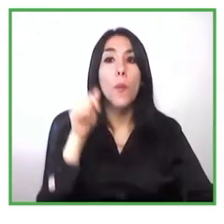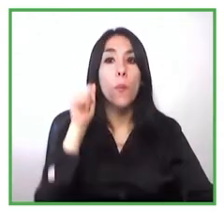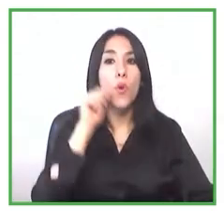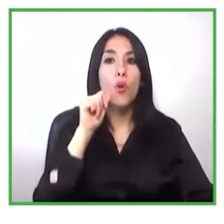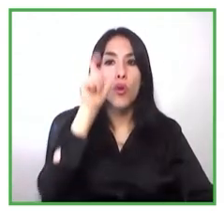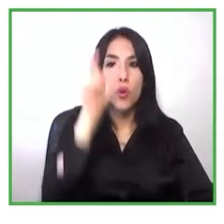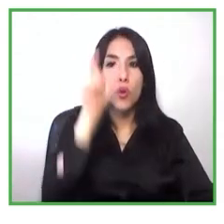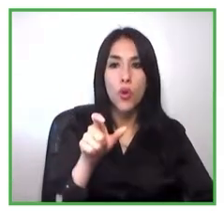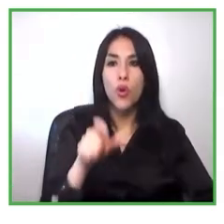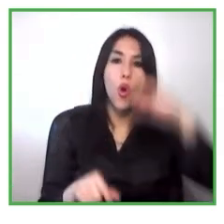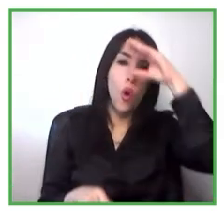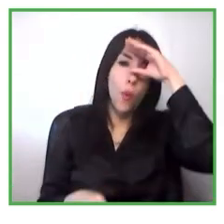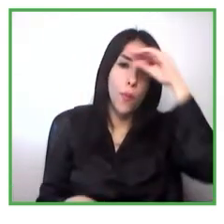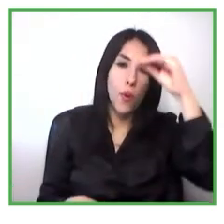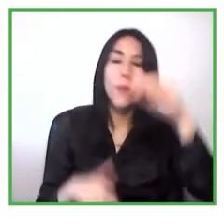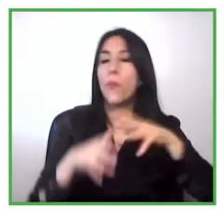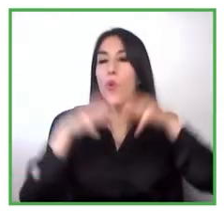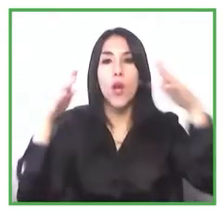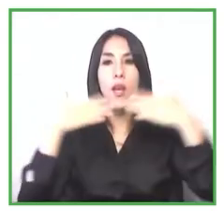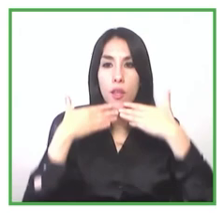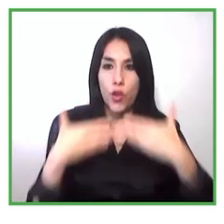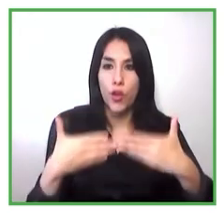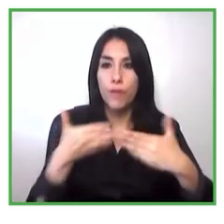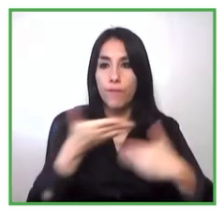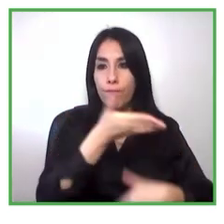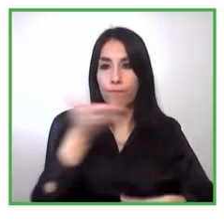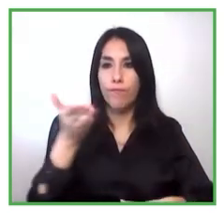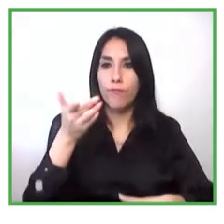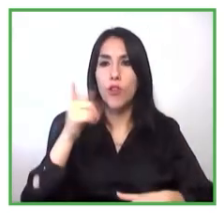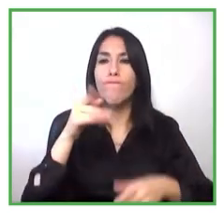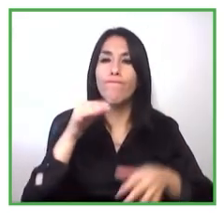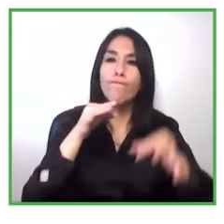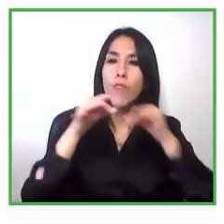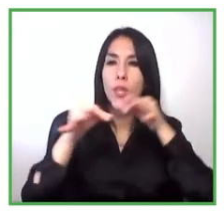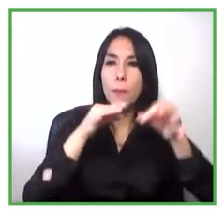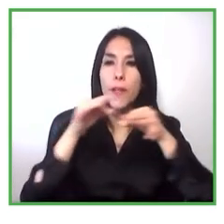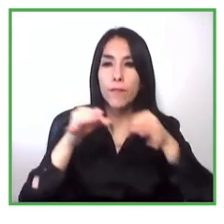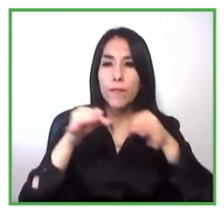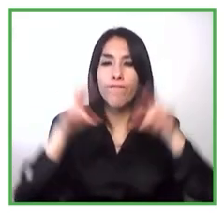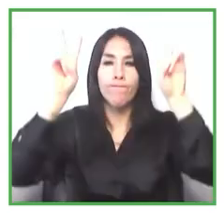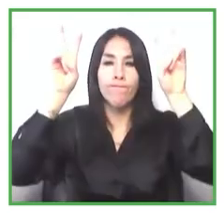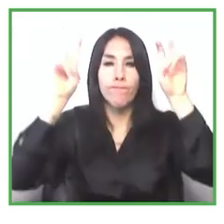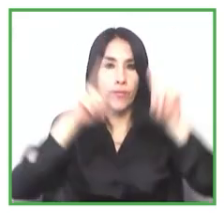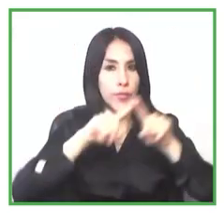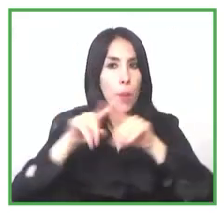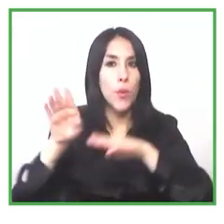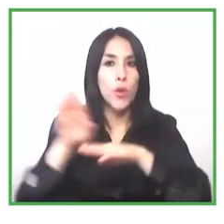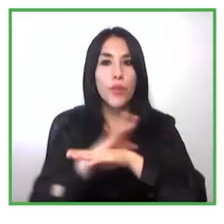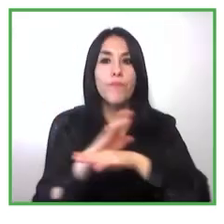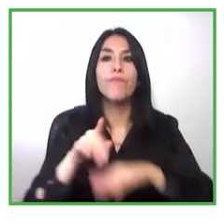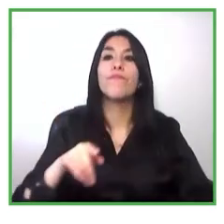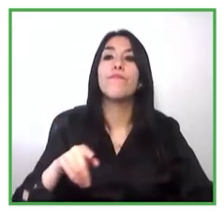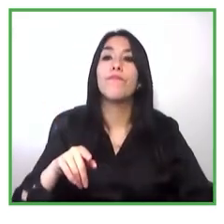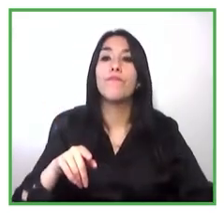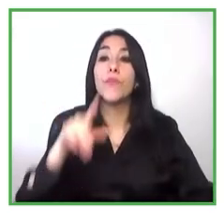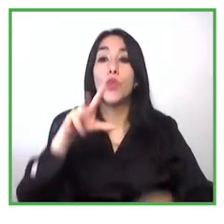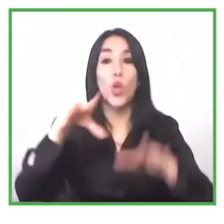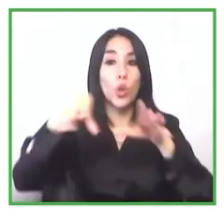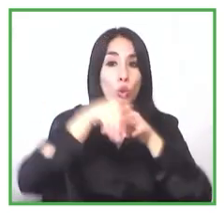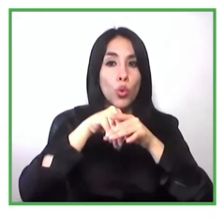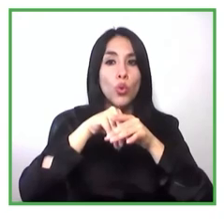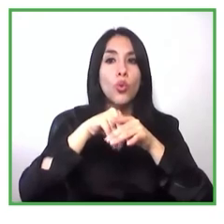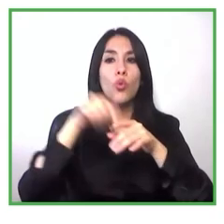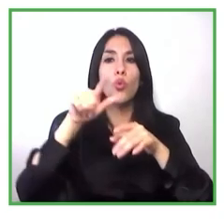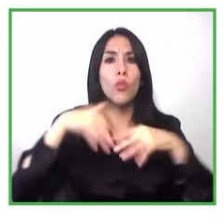términos de resaltar el emprendimiento como una opción dentro de la inclusión de la población pero también el potencial enorme y que efectivamente con buenos servicios si